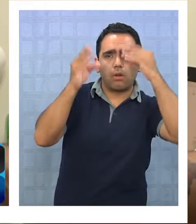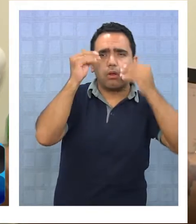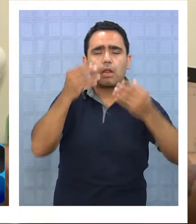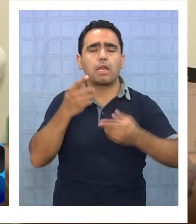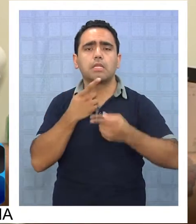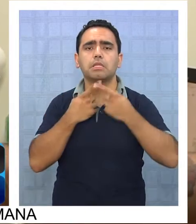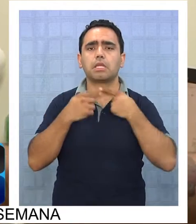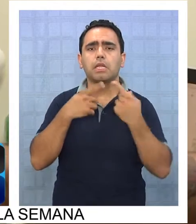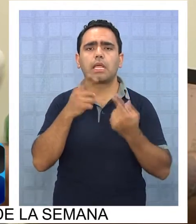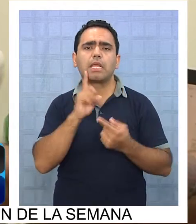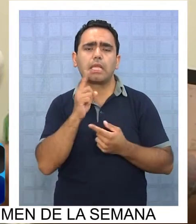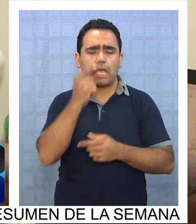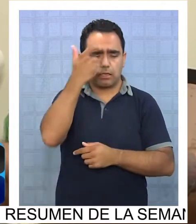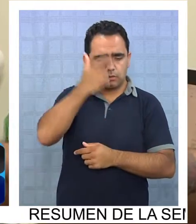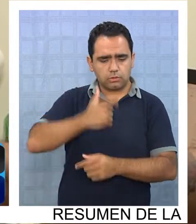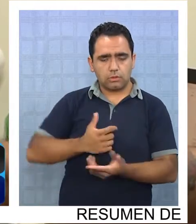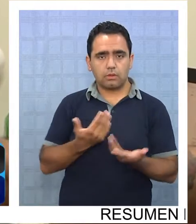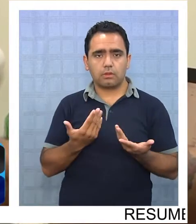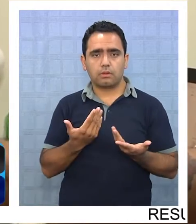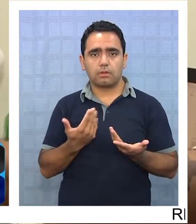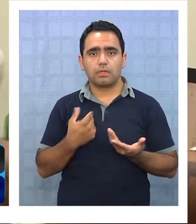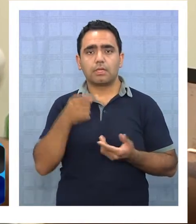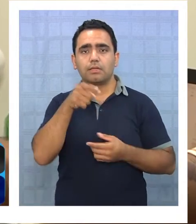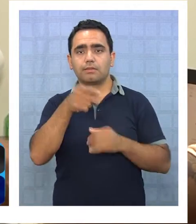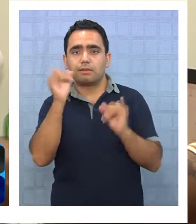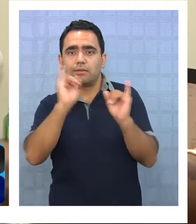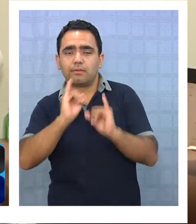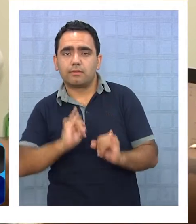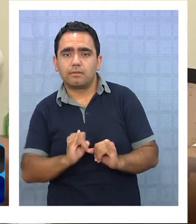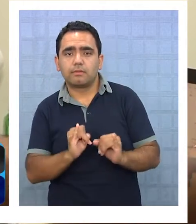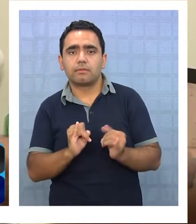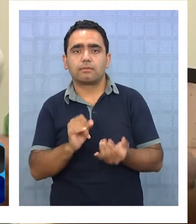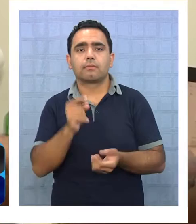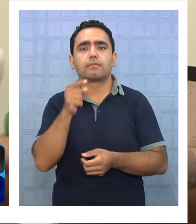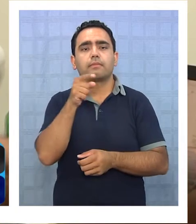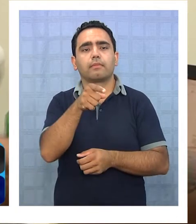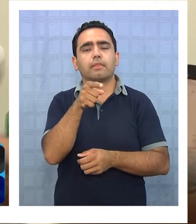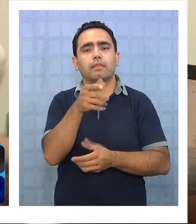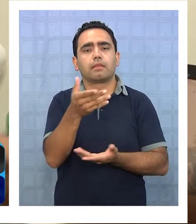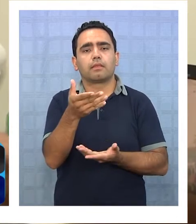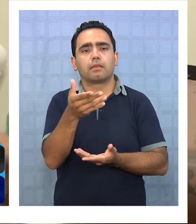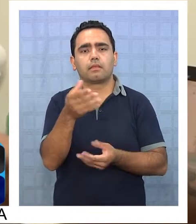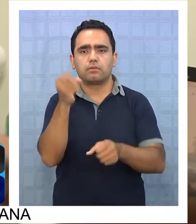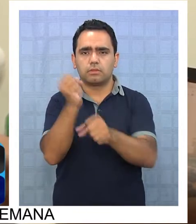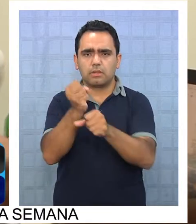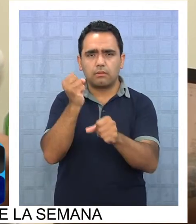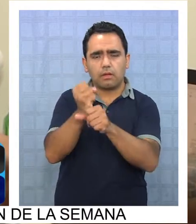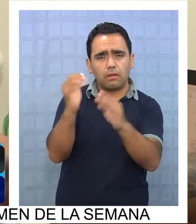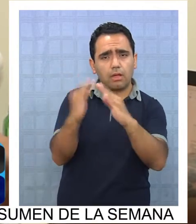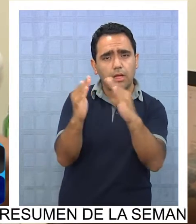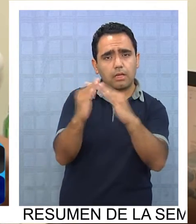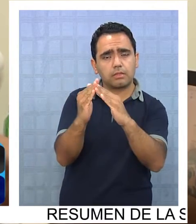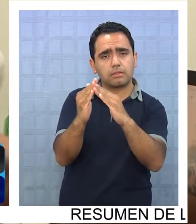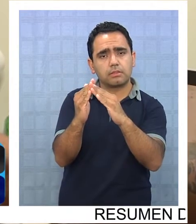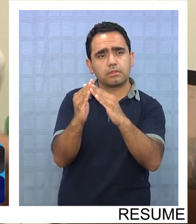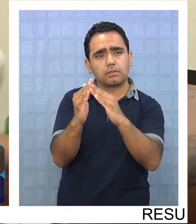intereses, para descubrir quiénes son, entonces en ese sentido, mandar tareas,